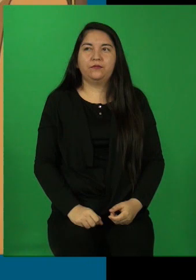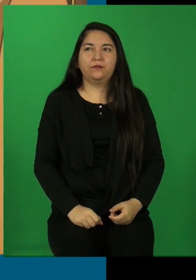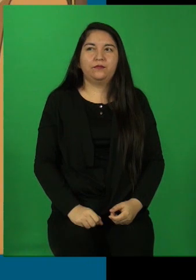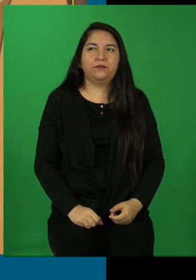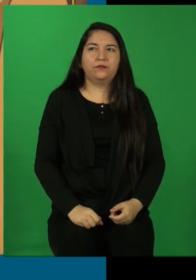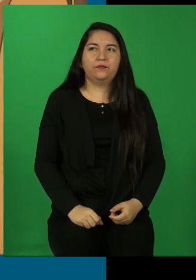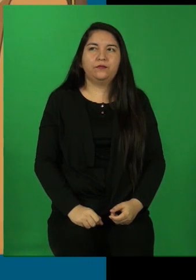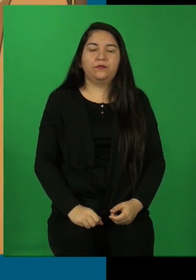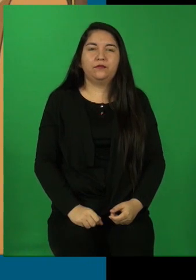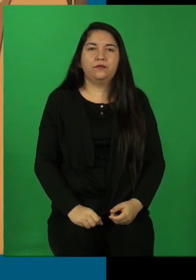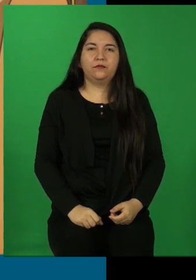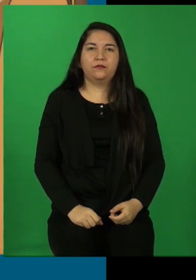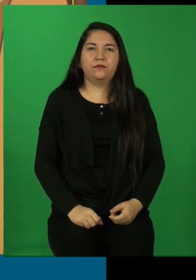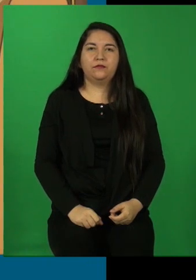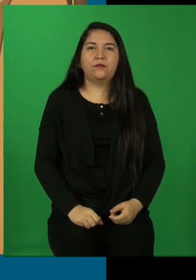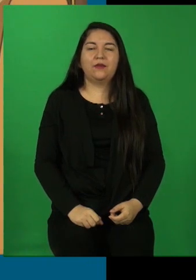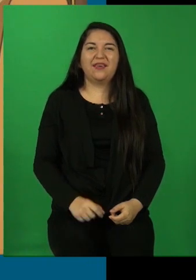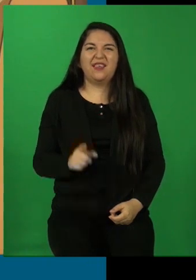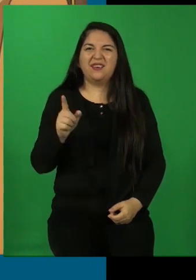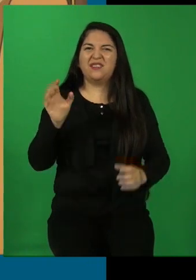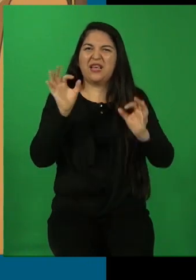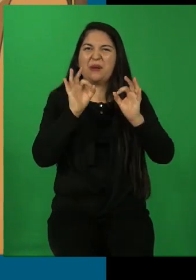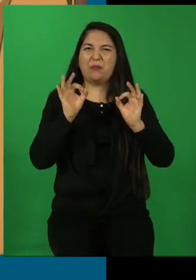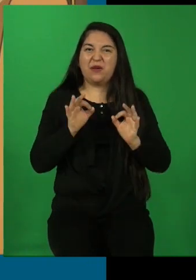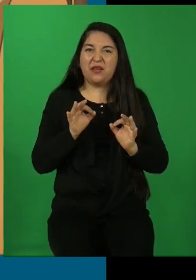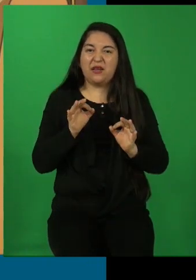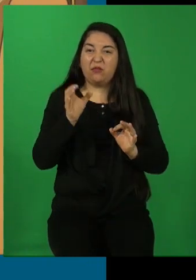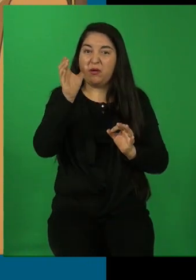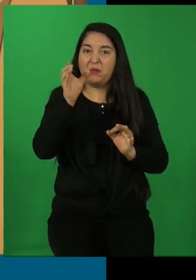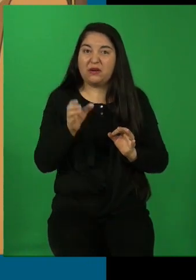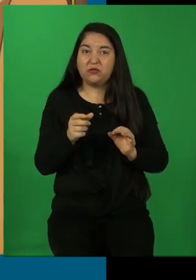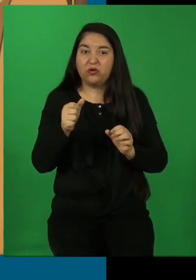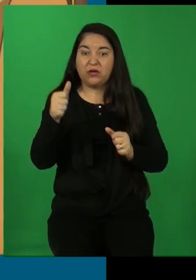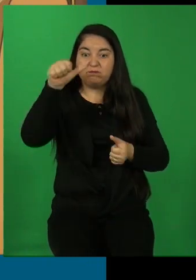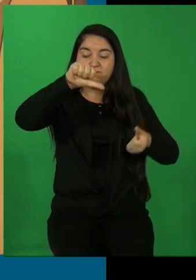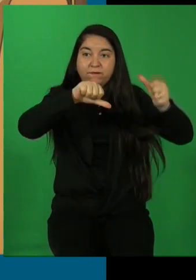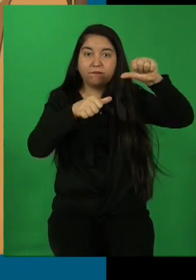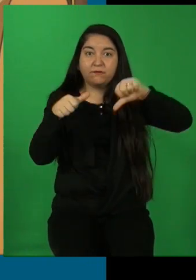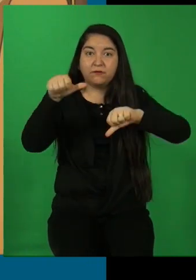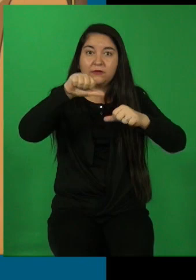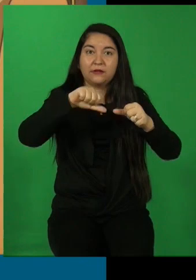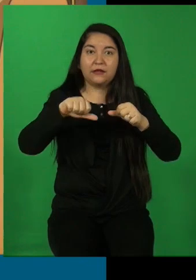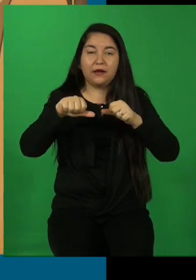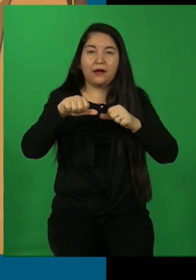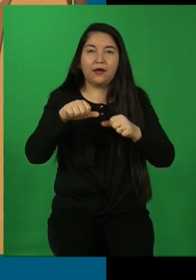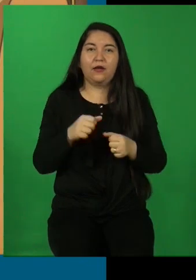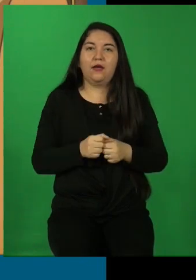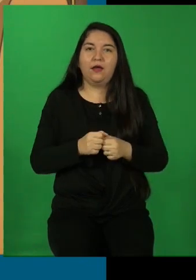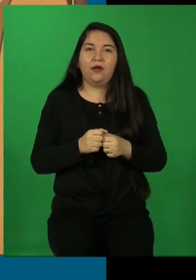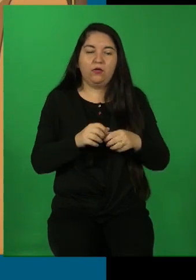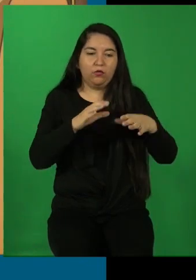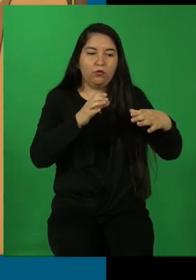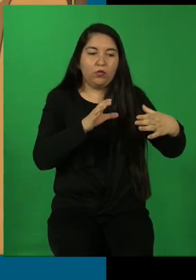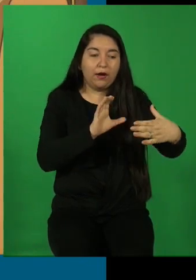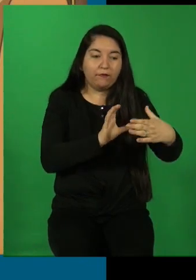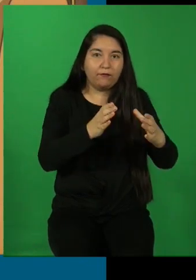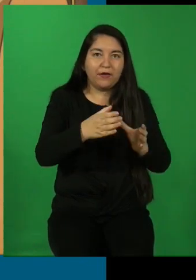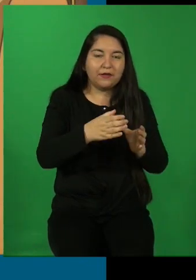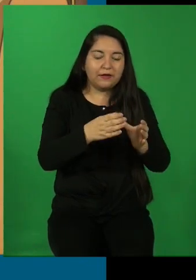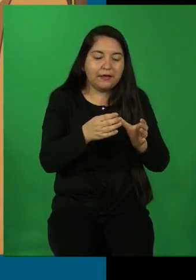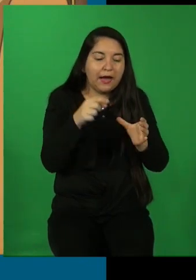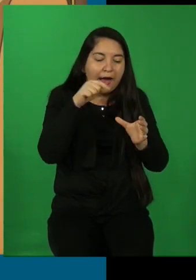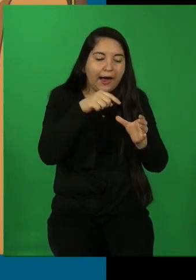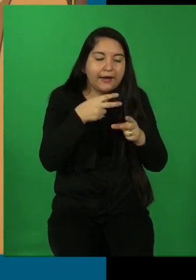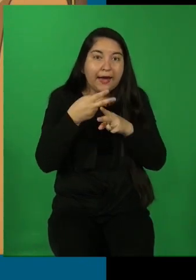habla de que este científico crea dentro de una batería otras vidas.